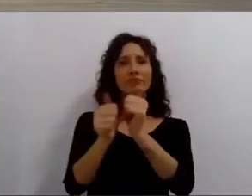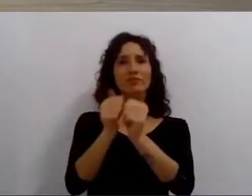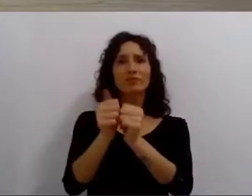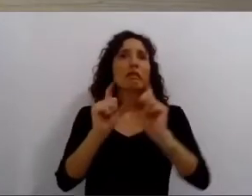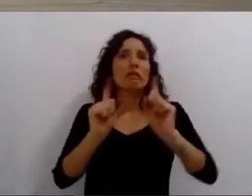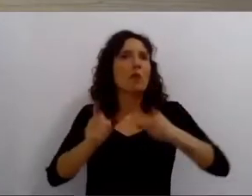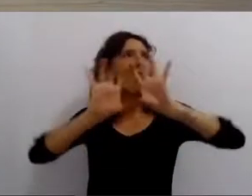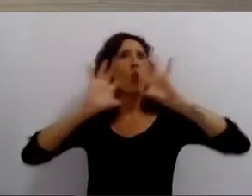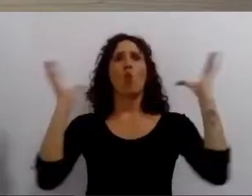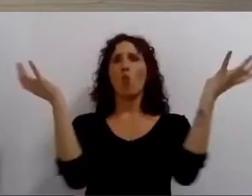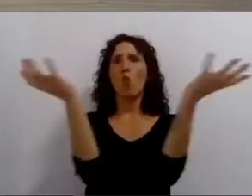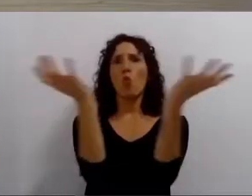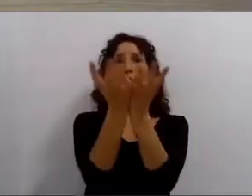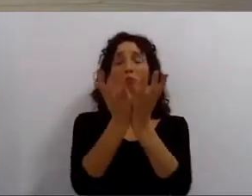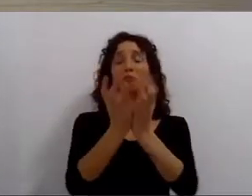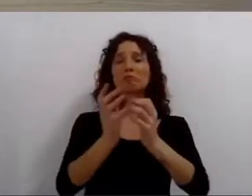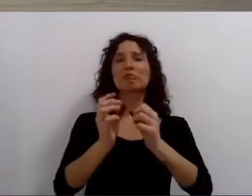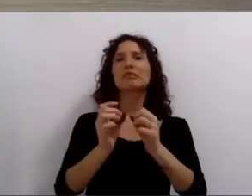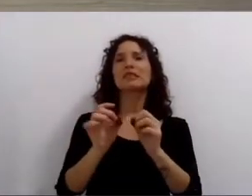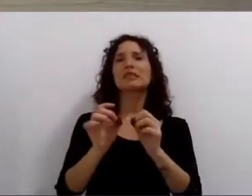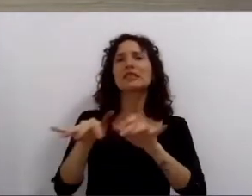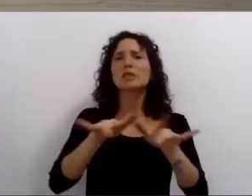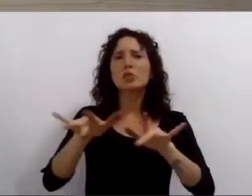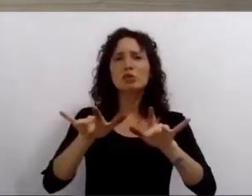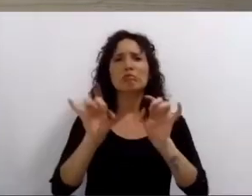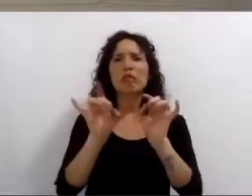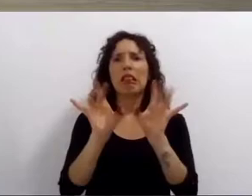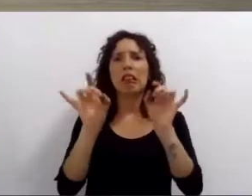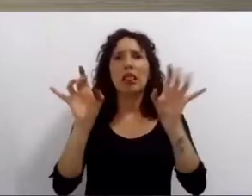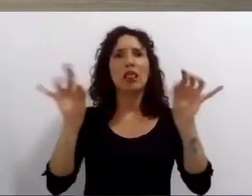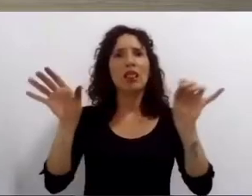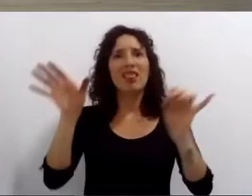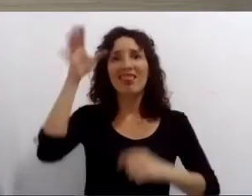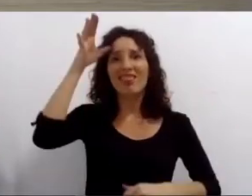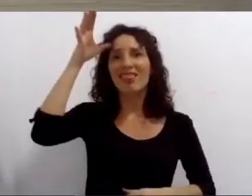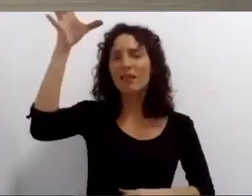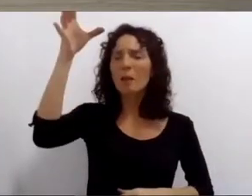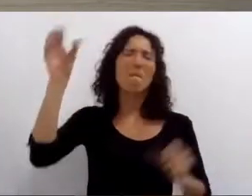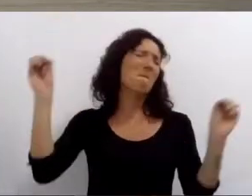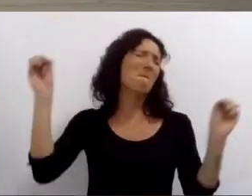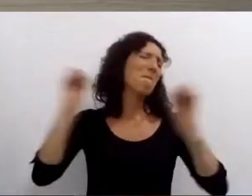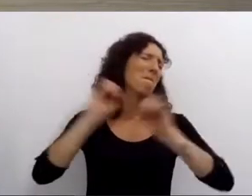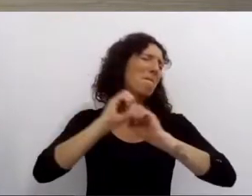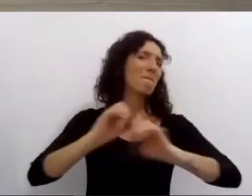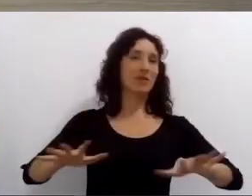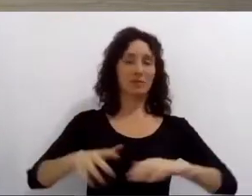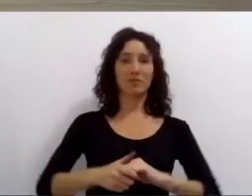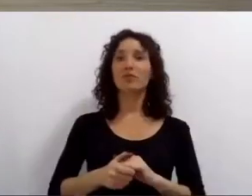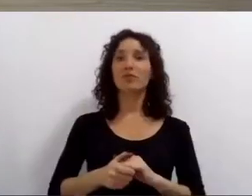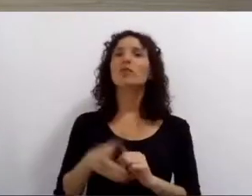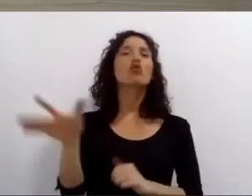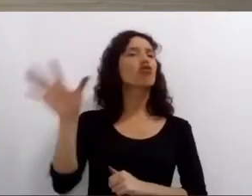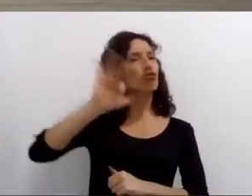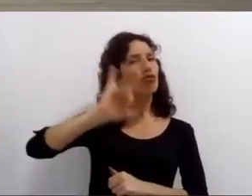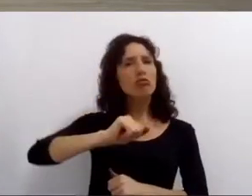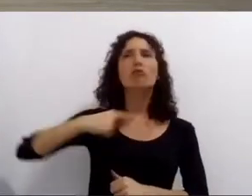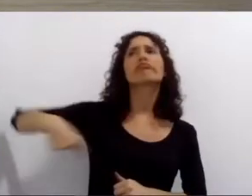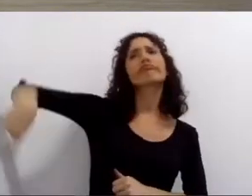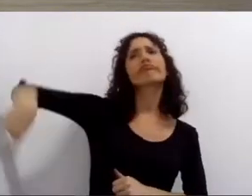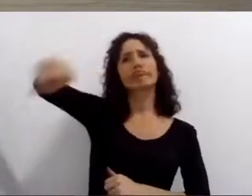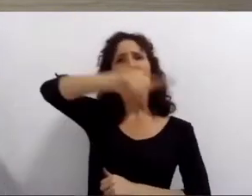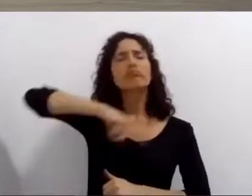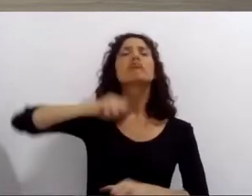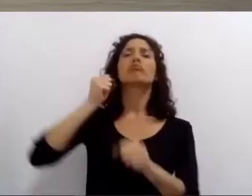mundo vivió en 100 años. Una que todavía nos tiene trabajando día a día para administrar y contenerla,